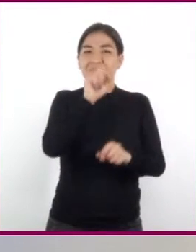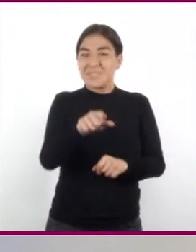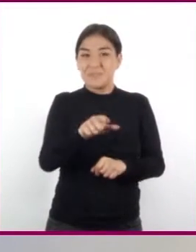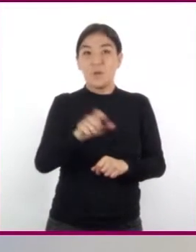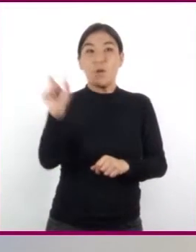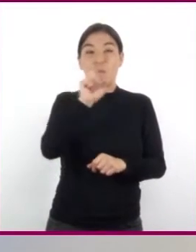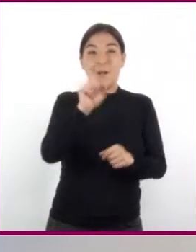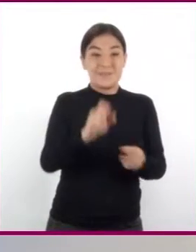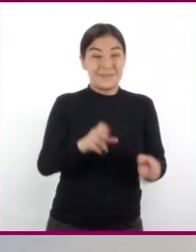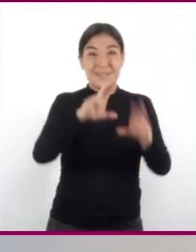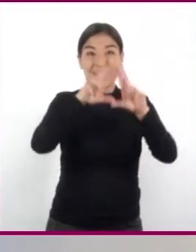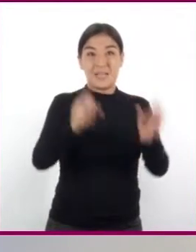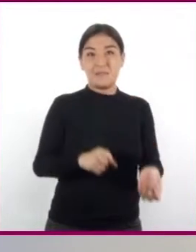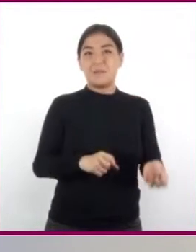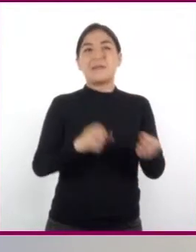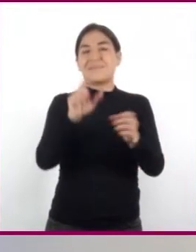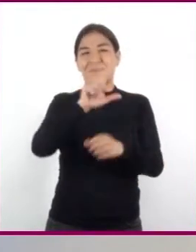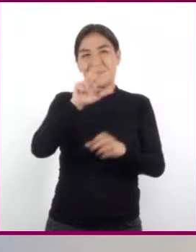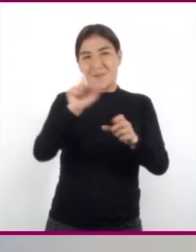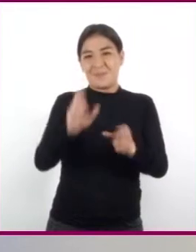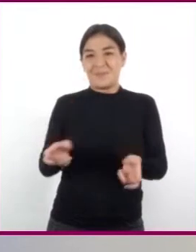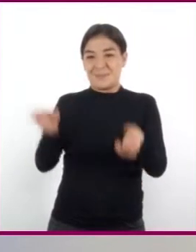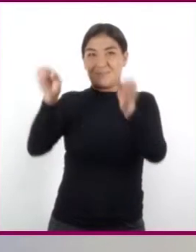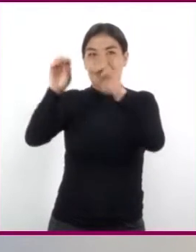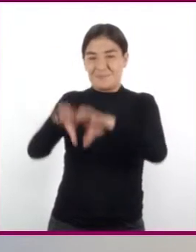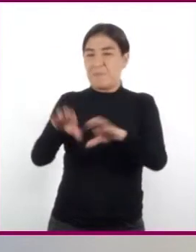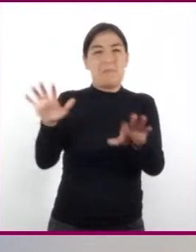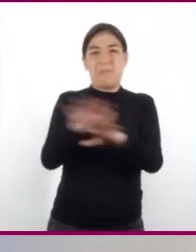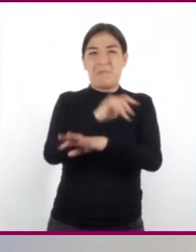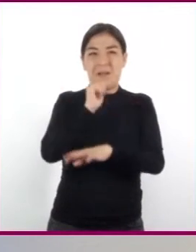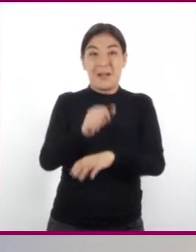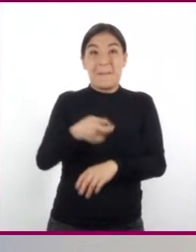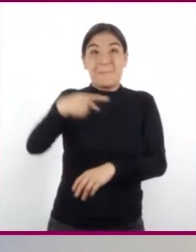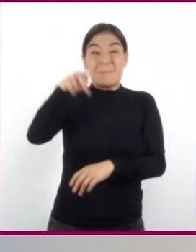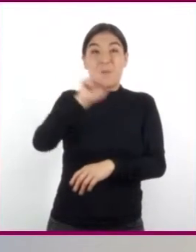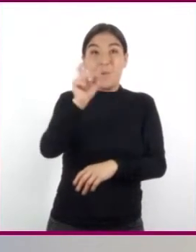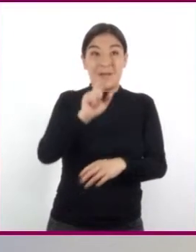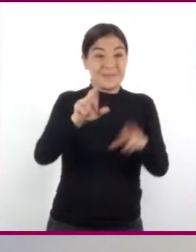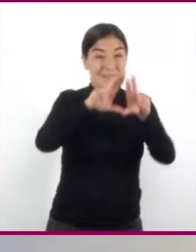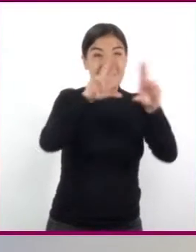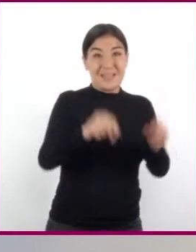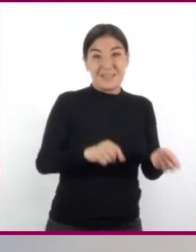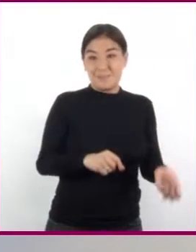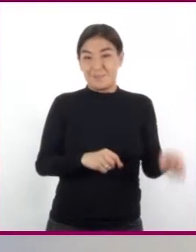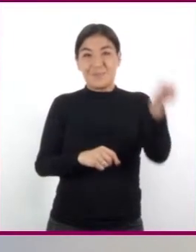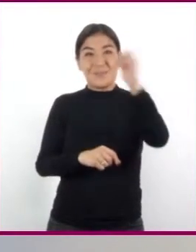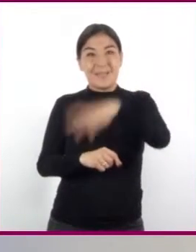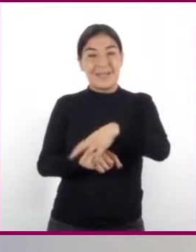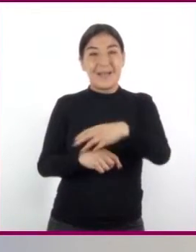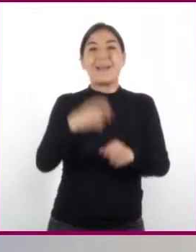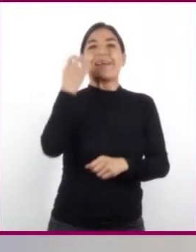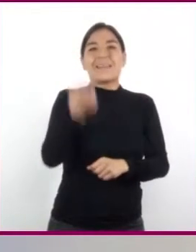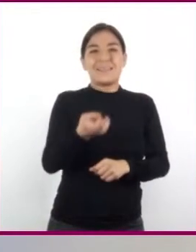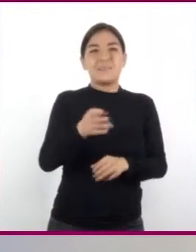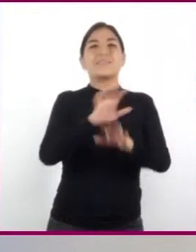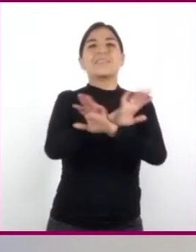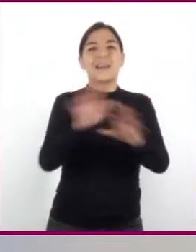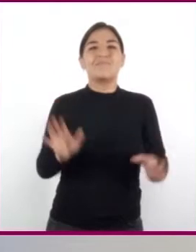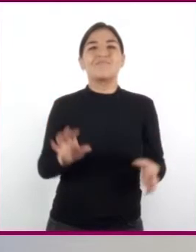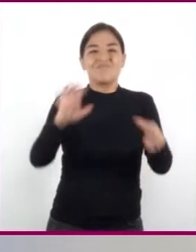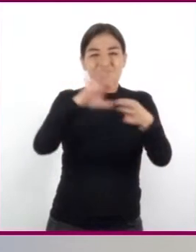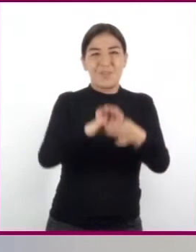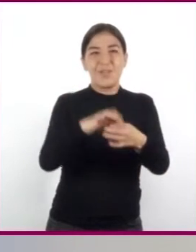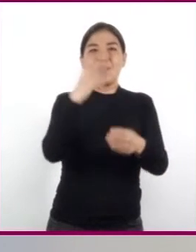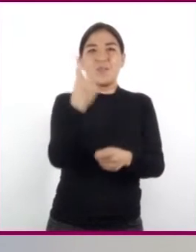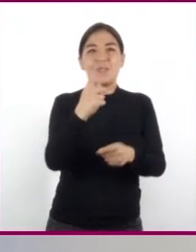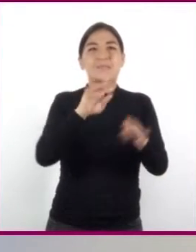cuando los mezclamos no hubo cambio. Pero cuando le incorporamos los hielos, ahí pusimos en contacto dos cosas